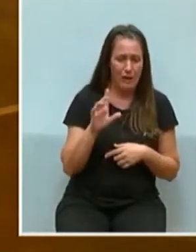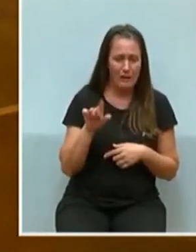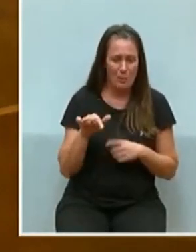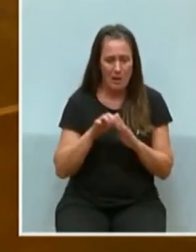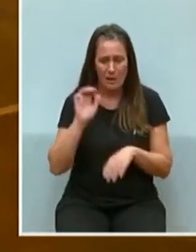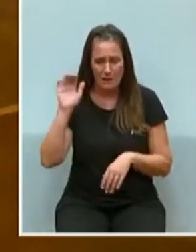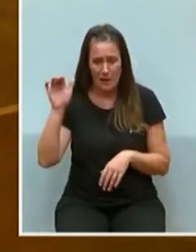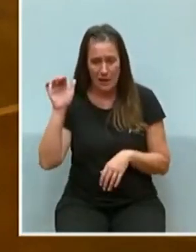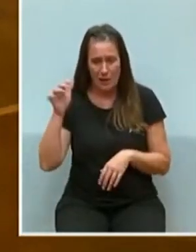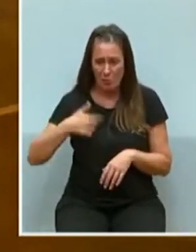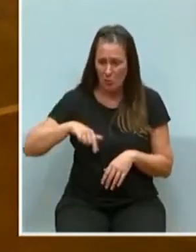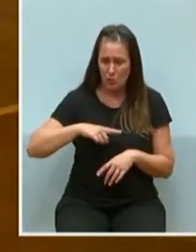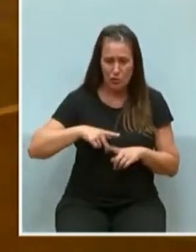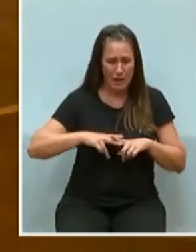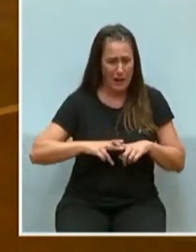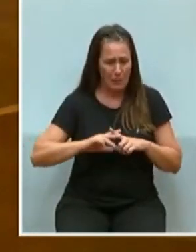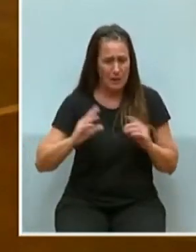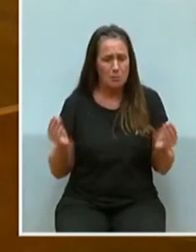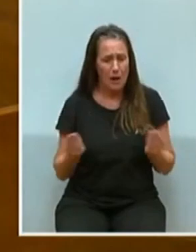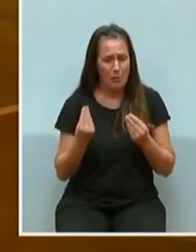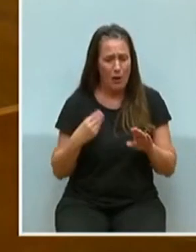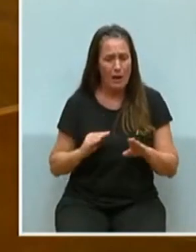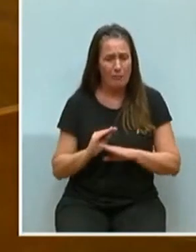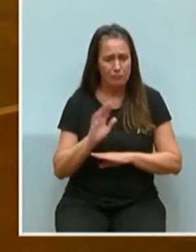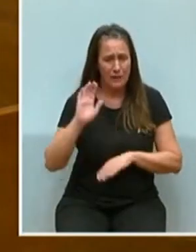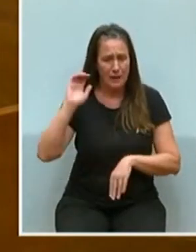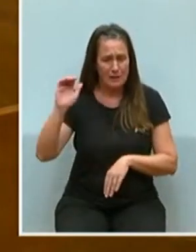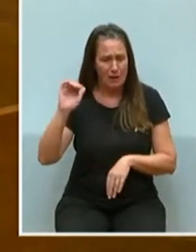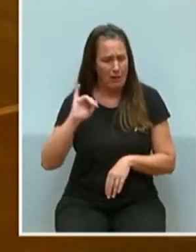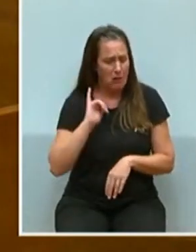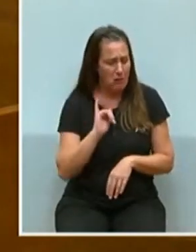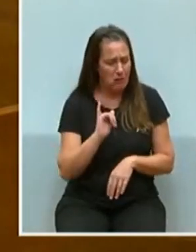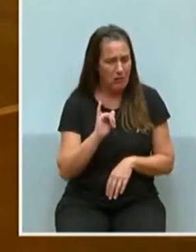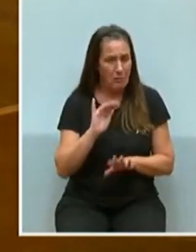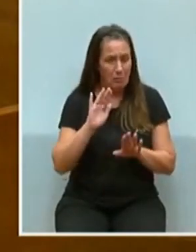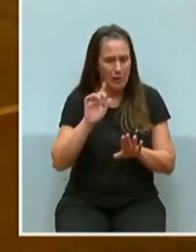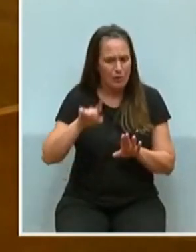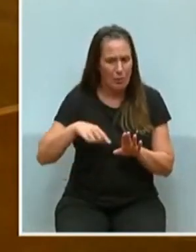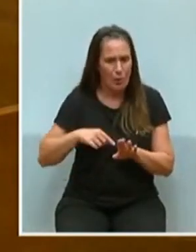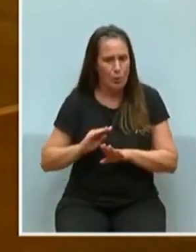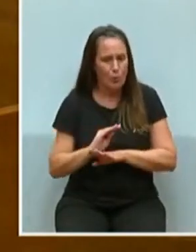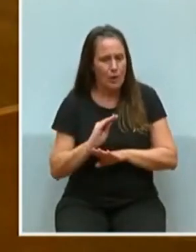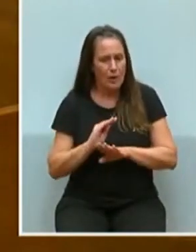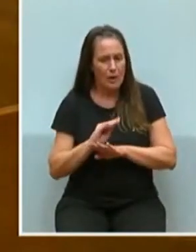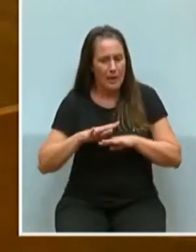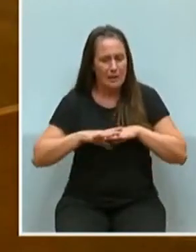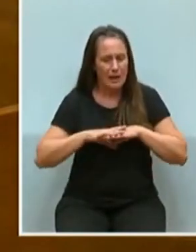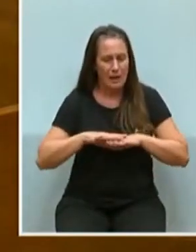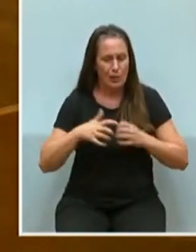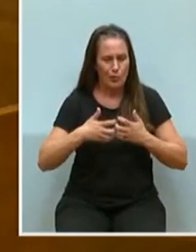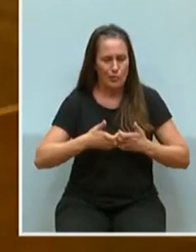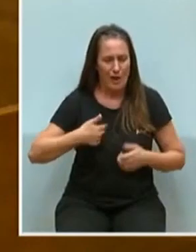Tenemos todas las herramientas para mejorar la inversión del capital extranjero, pero también debemos cuidar a nuestro tejido industrial